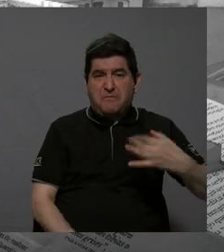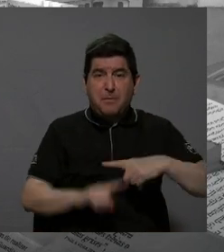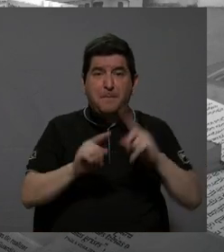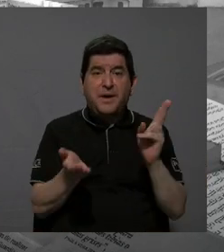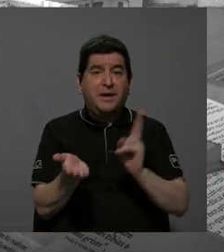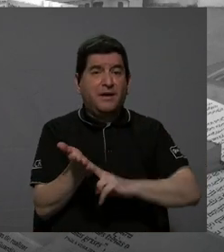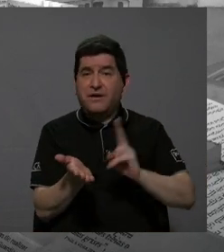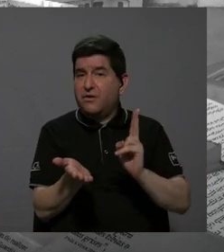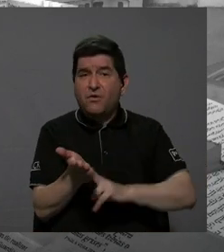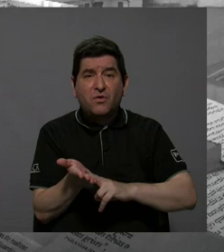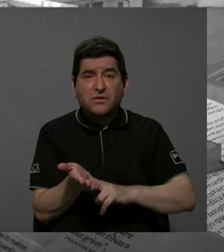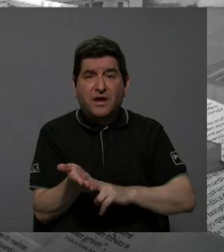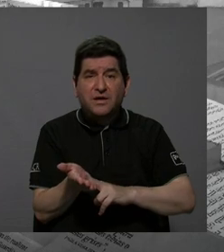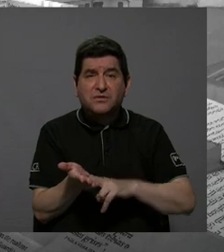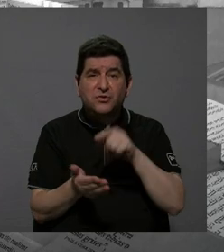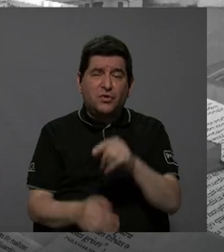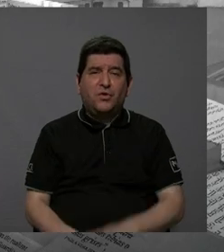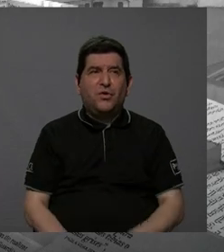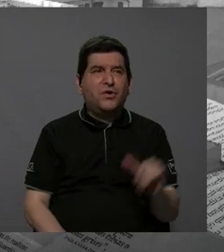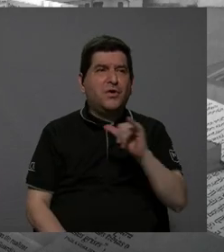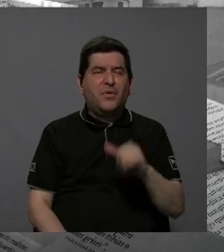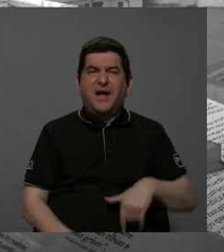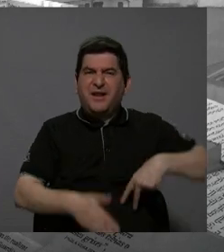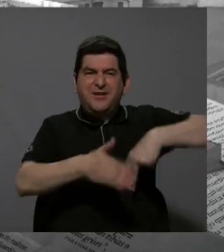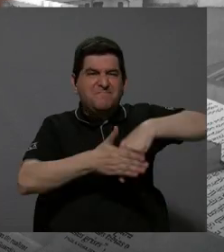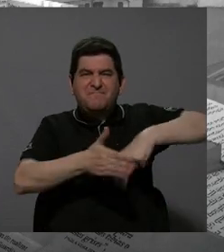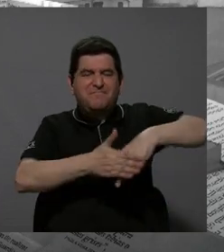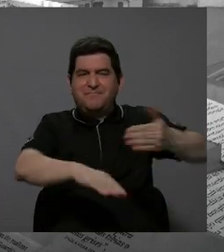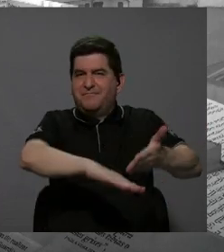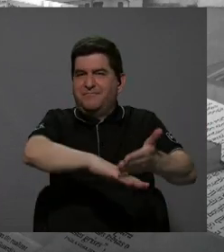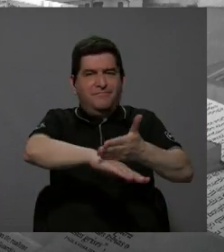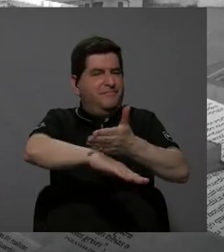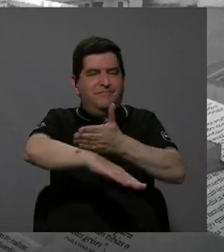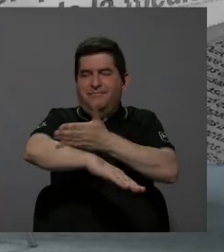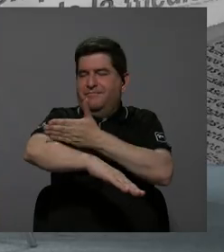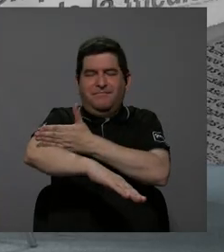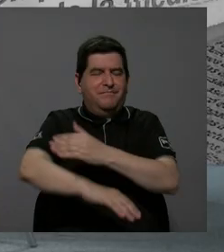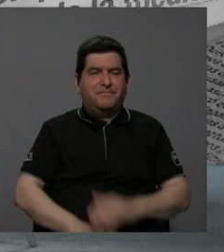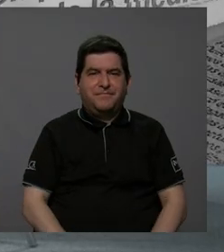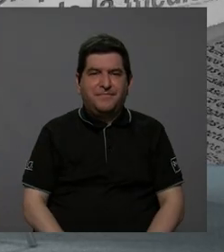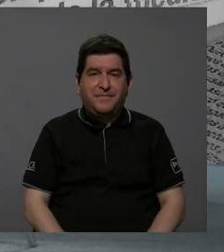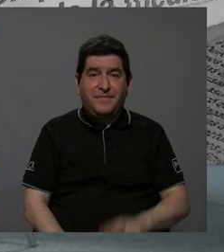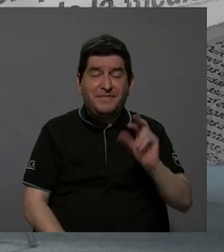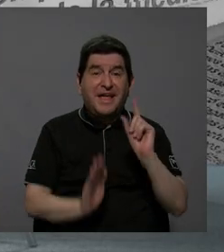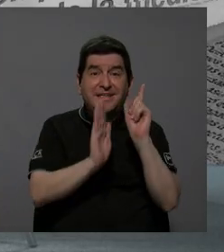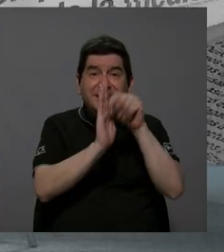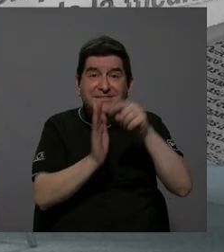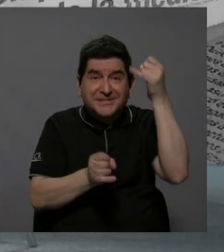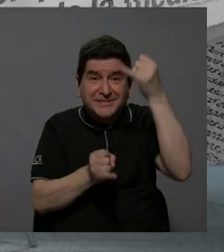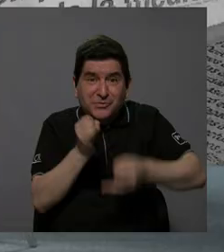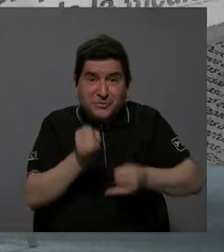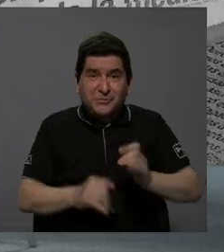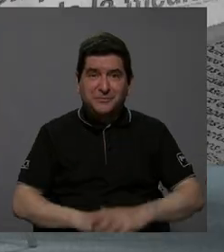contrato se vuelve más bien como una barrera que no permite avanzar y no sé si Roy quería complementar. El